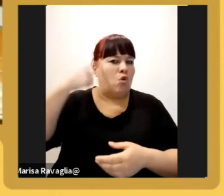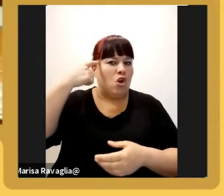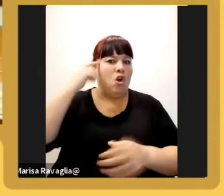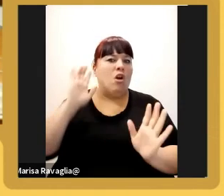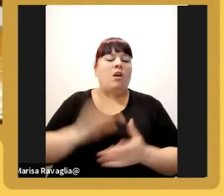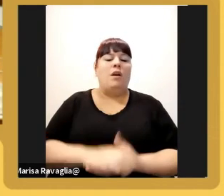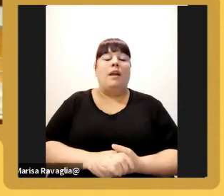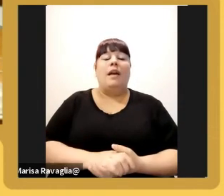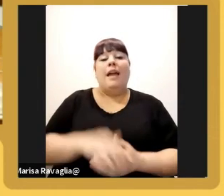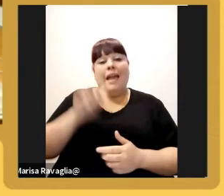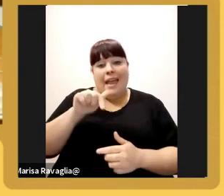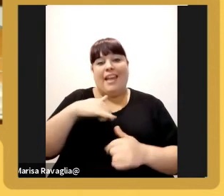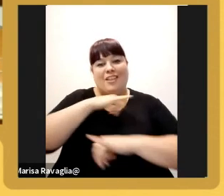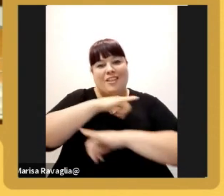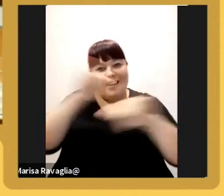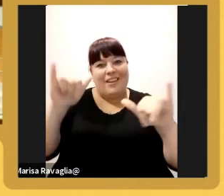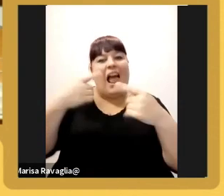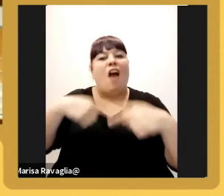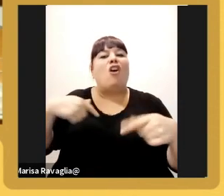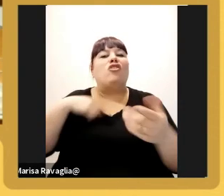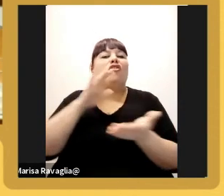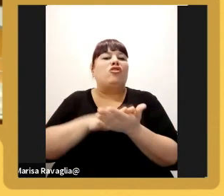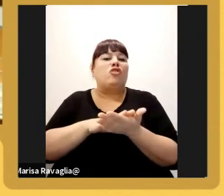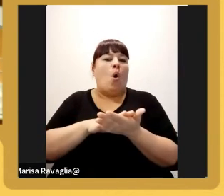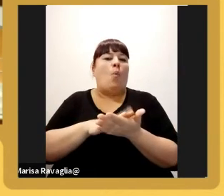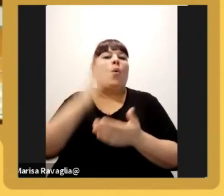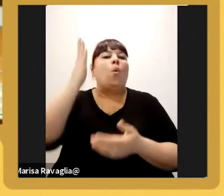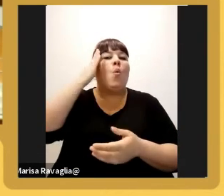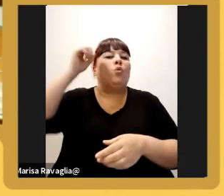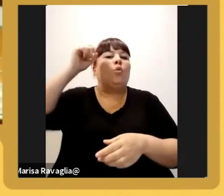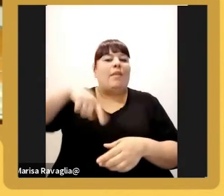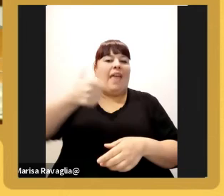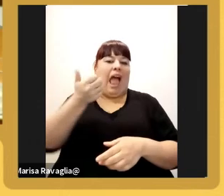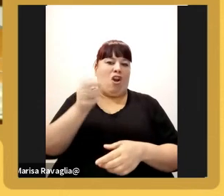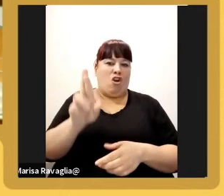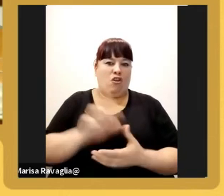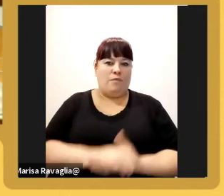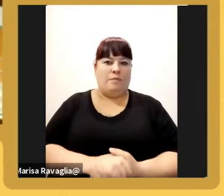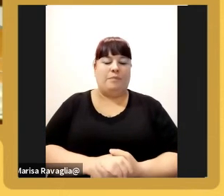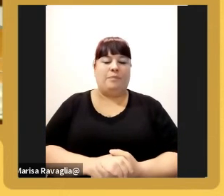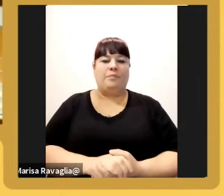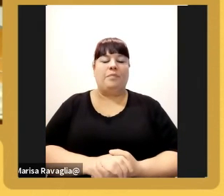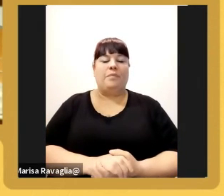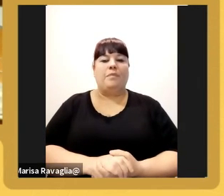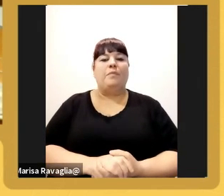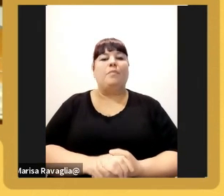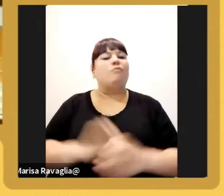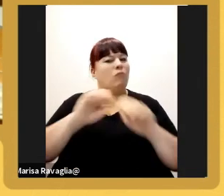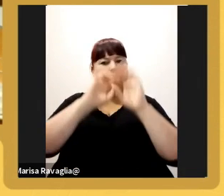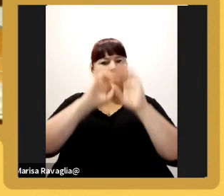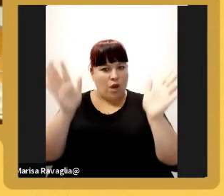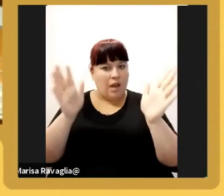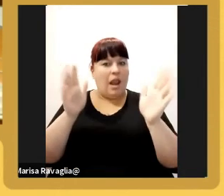esto un poco transmito todo lo que es lo que es la cultura Eduardo está muy claro y ese